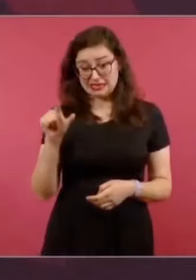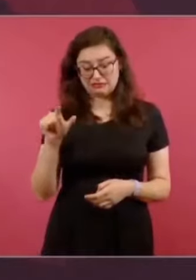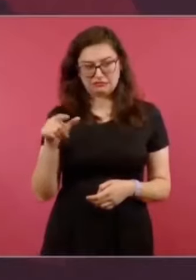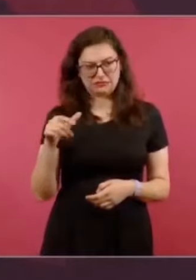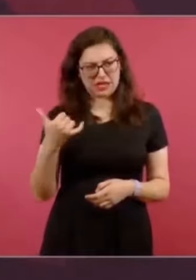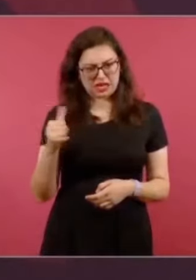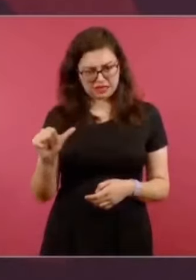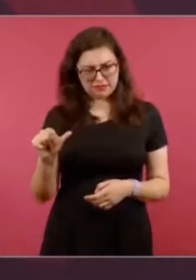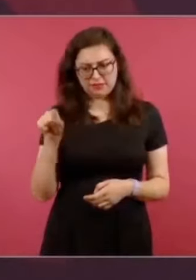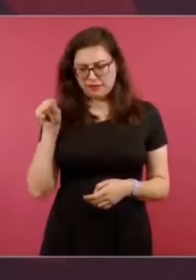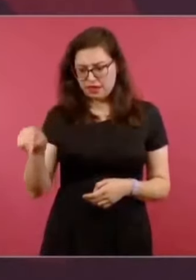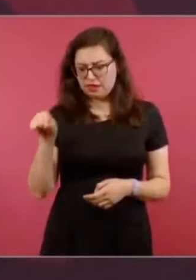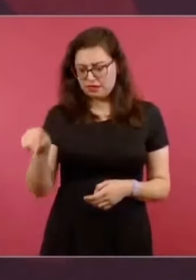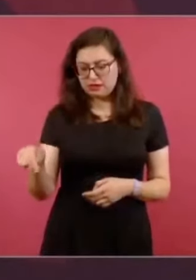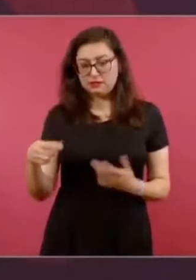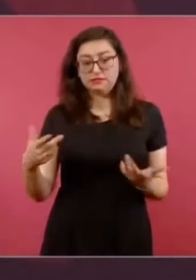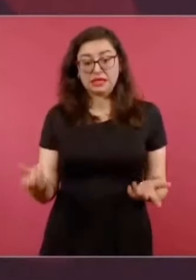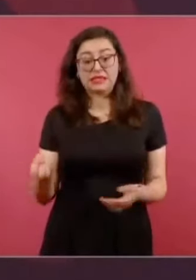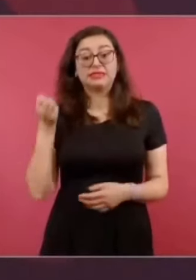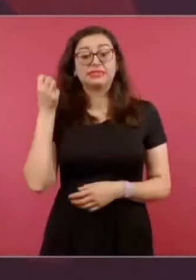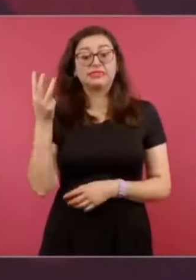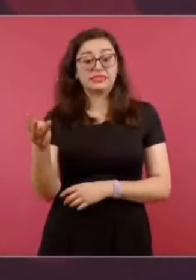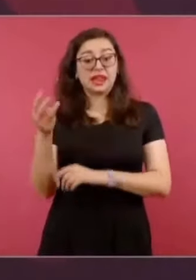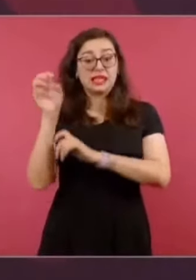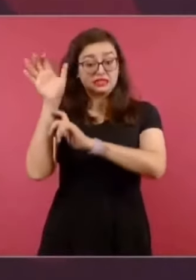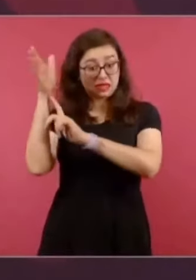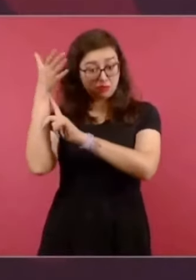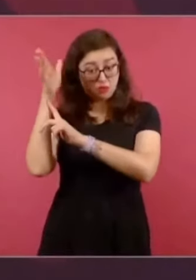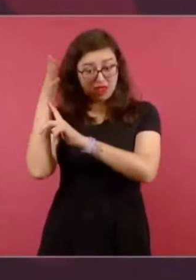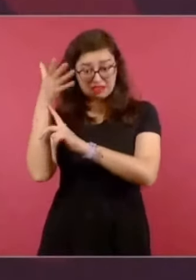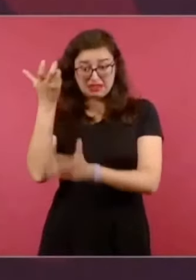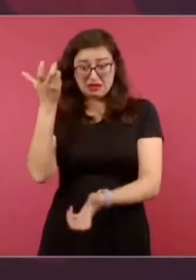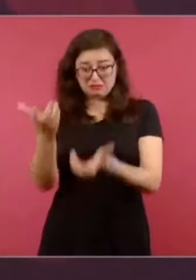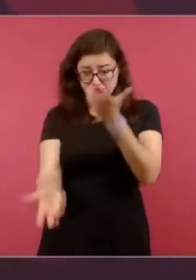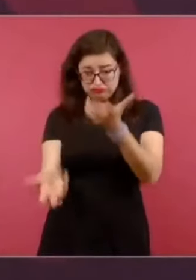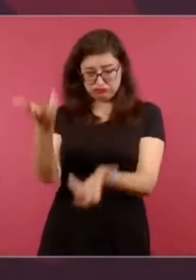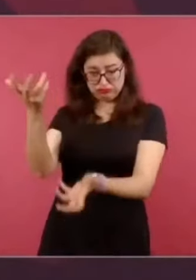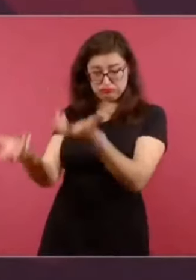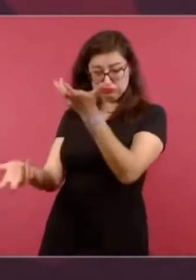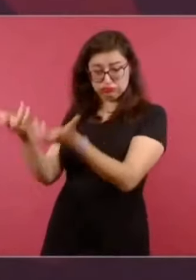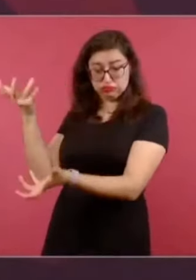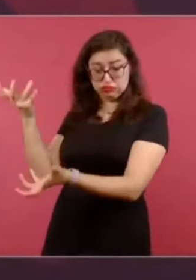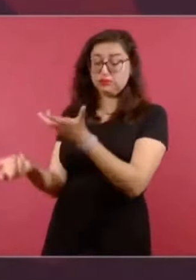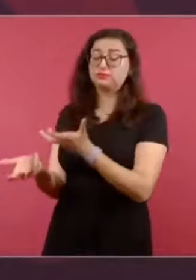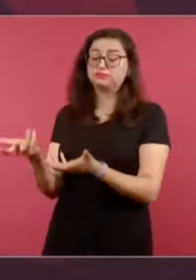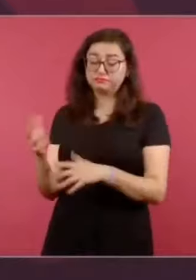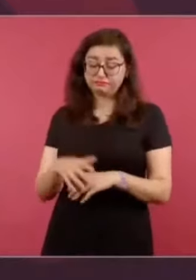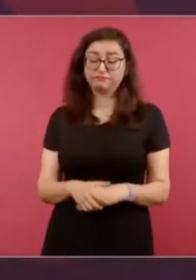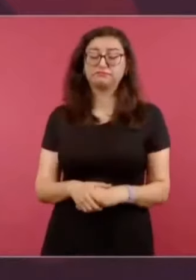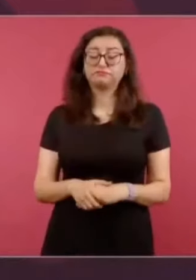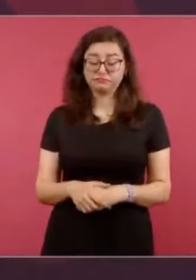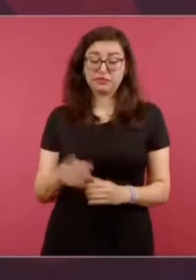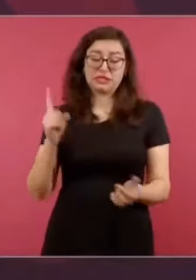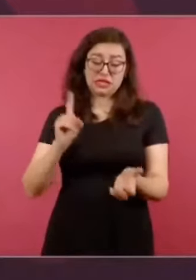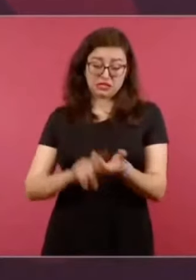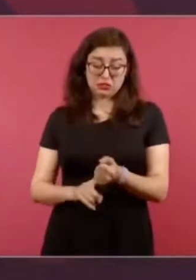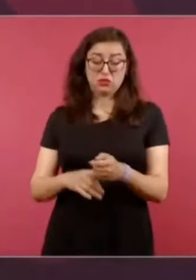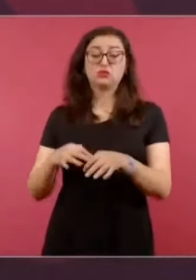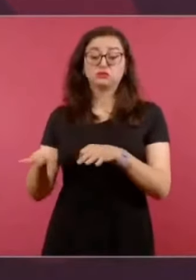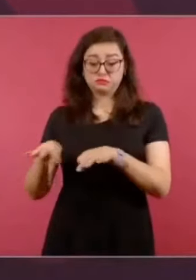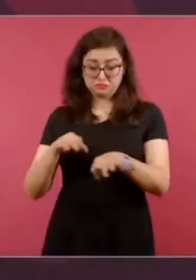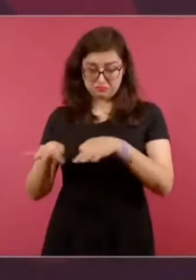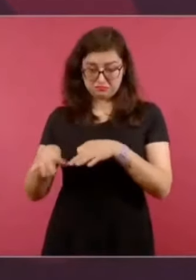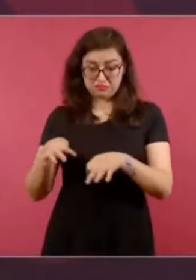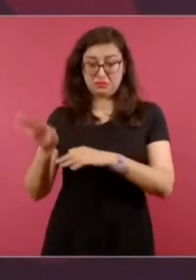ambulancias, se están haciendo las investigaciones y hubieron sí personas que perdieron la vida,